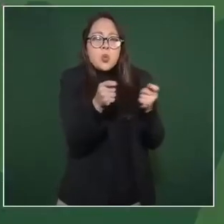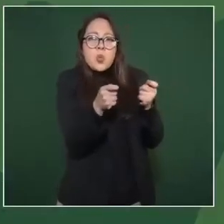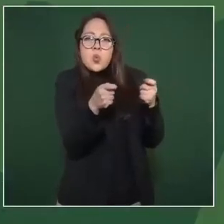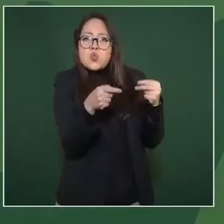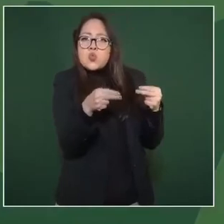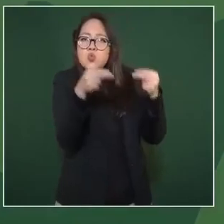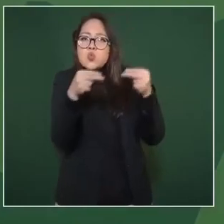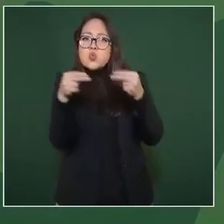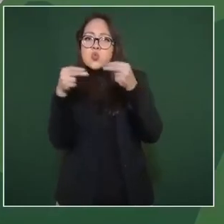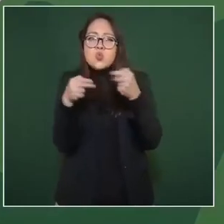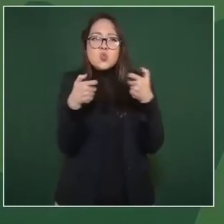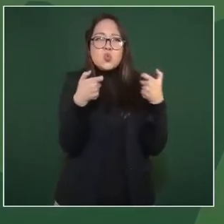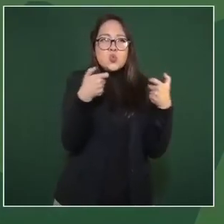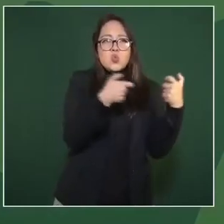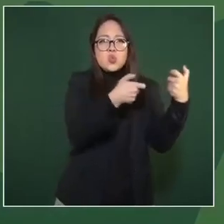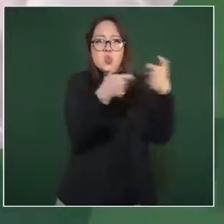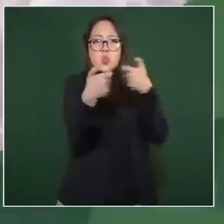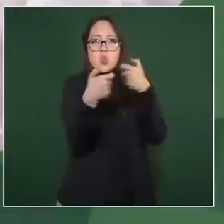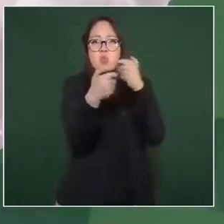la cúpula.